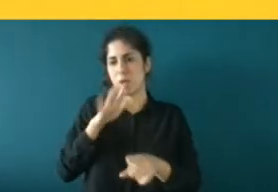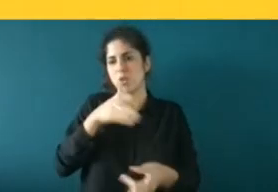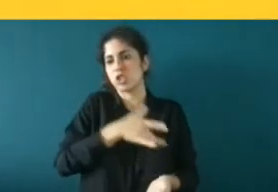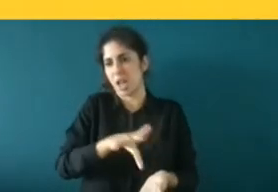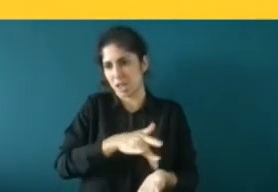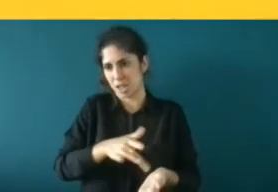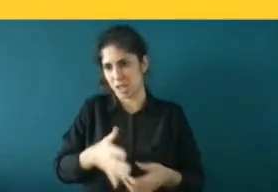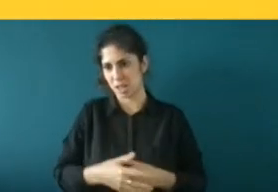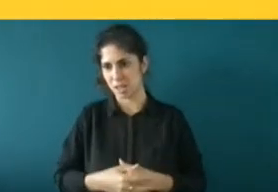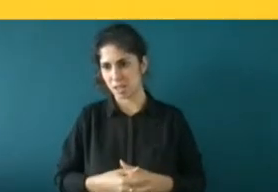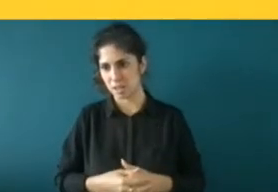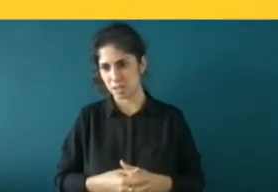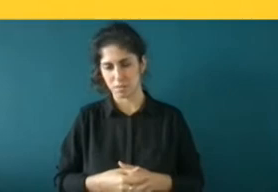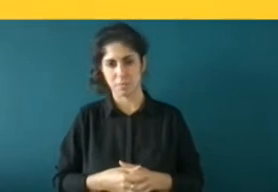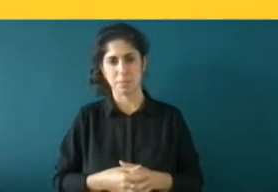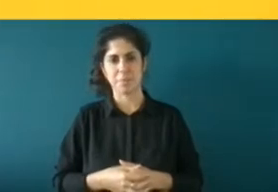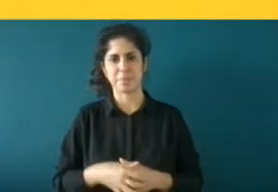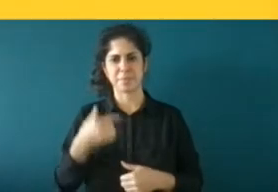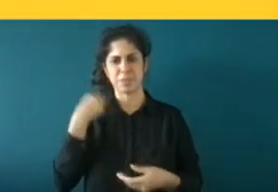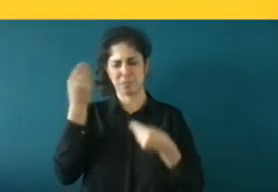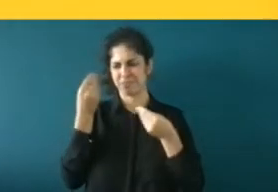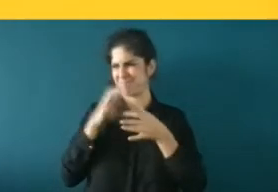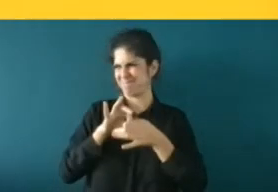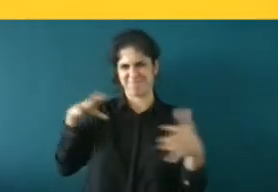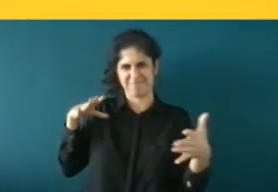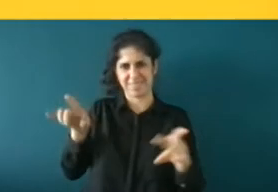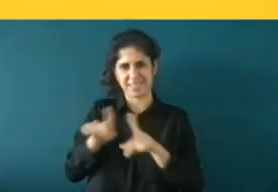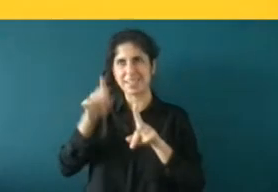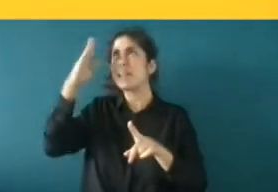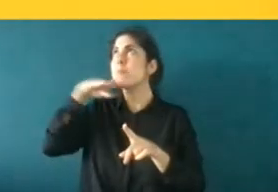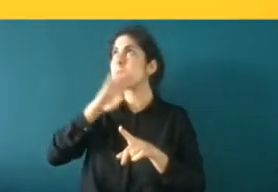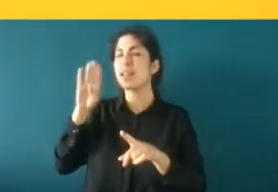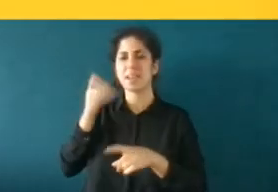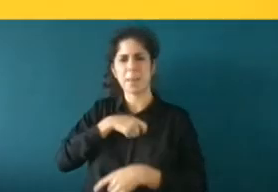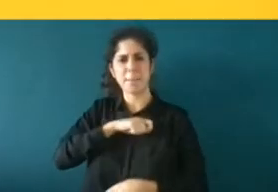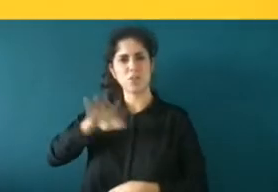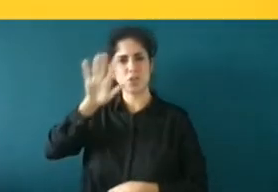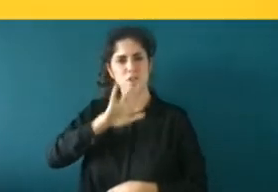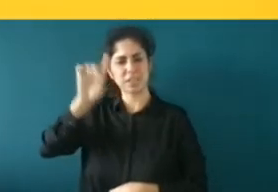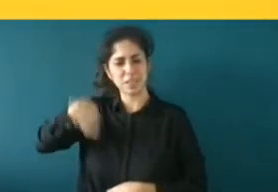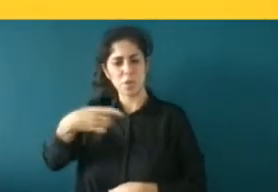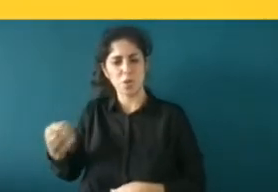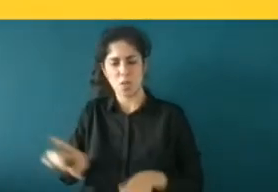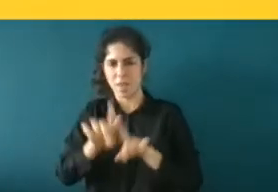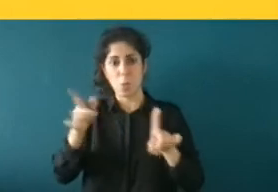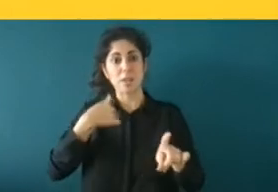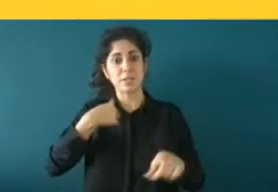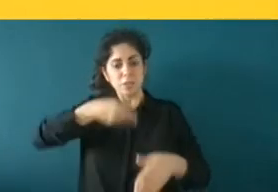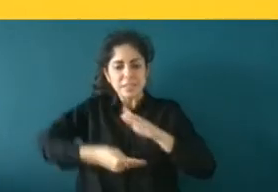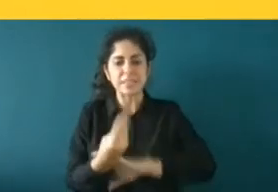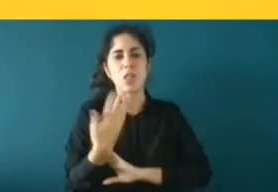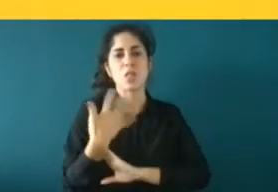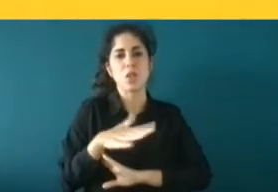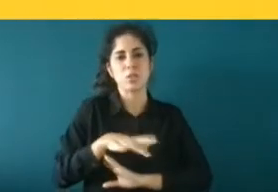ver? ¿qué tendrá que ver si mis padres son españoles o no? aquí lo que importa es que yo nacido en España por tanto se me debe